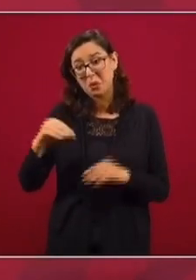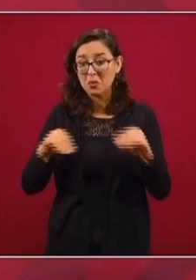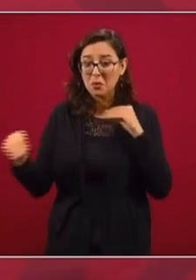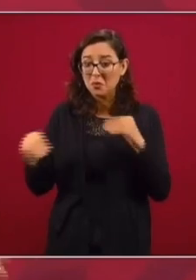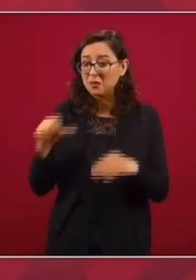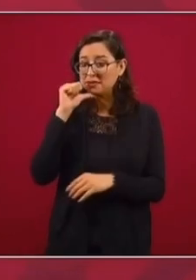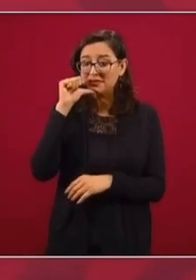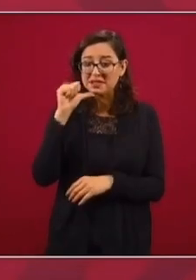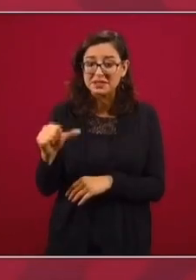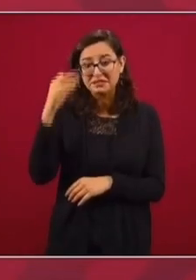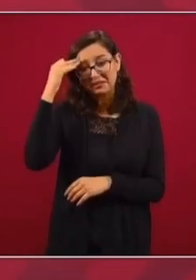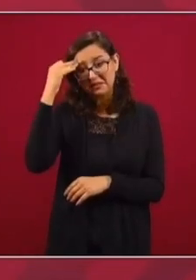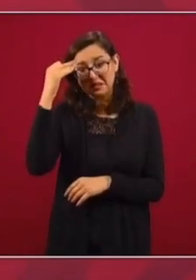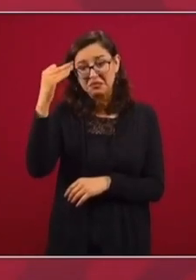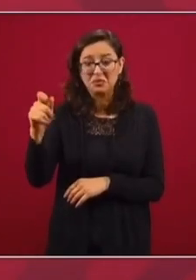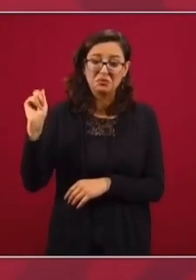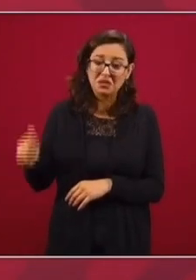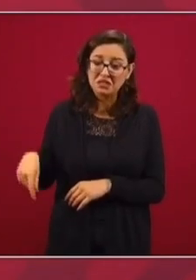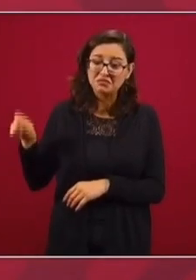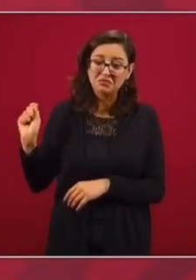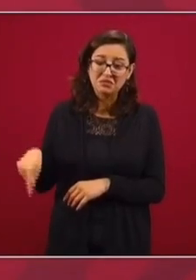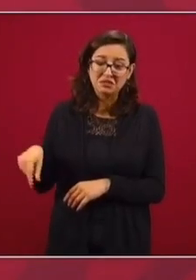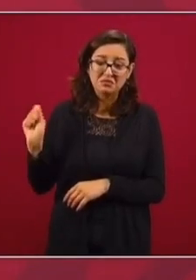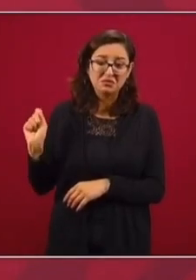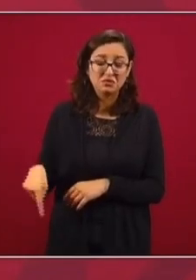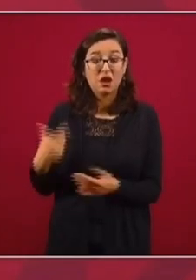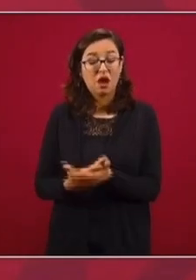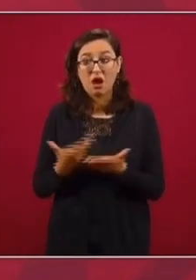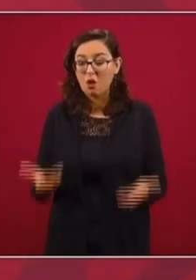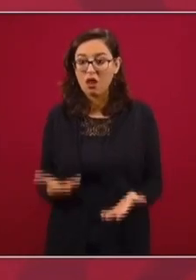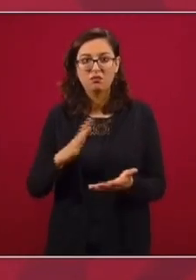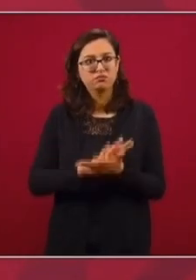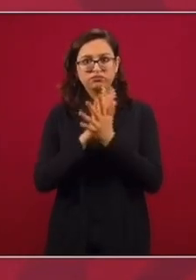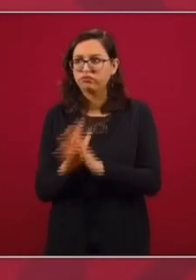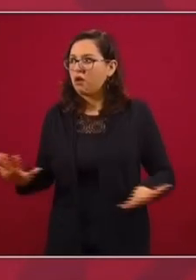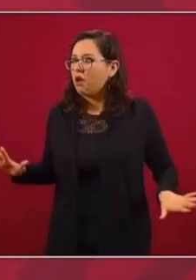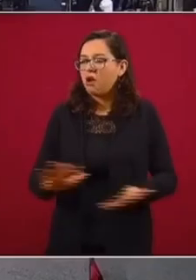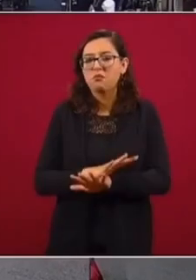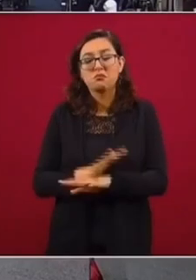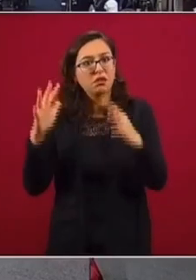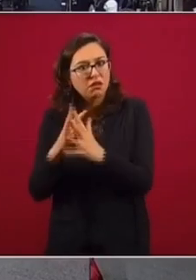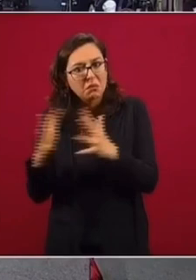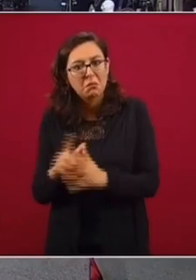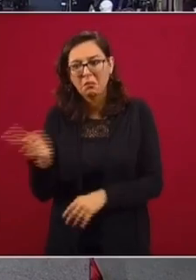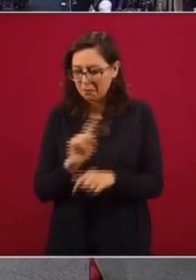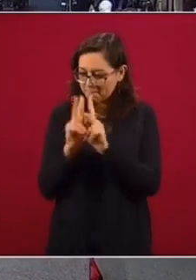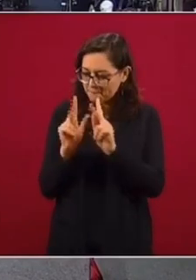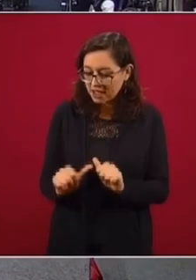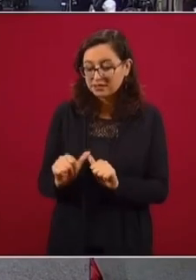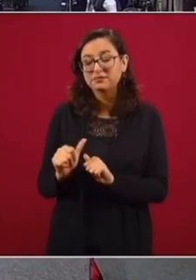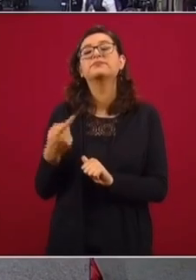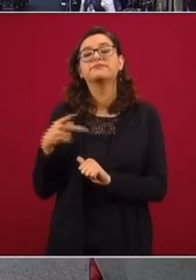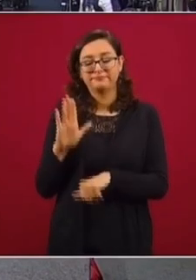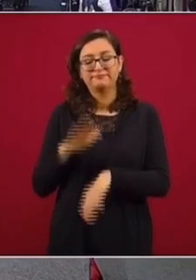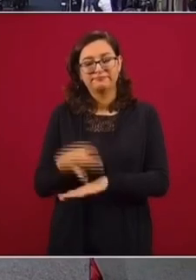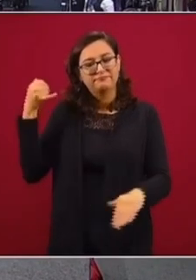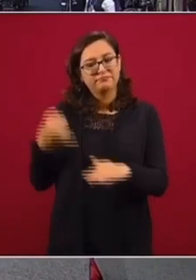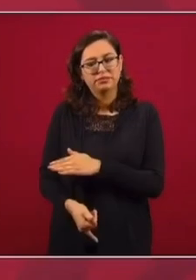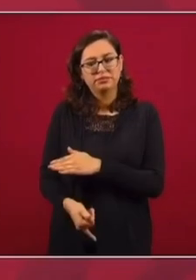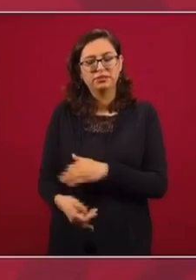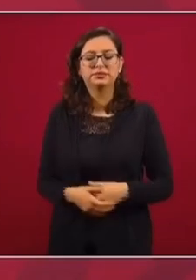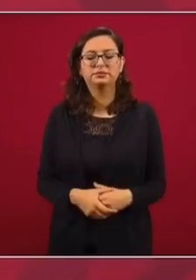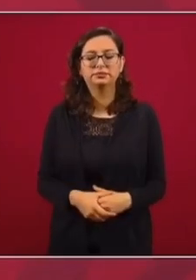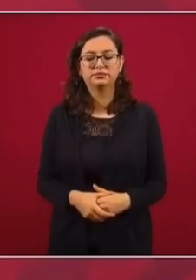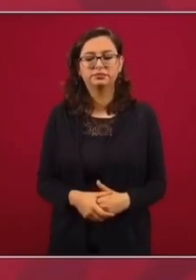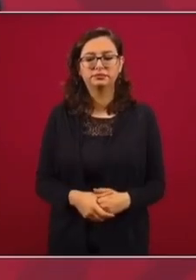ponerse en práctica una transformación pacífica, pero profunda. Se está